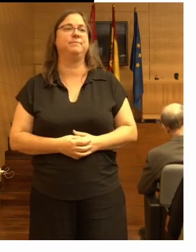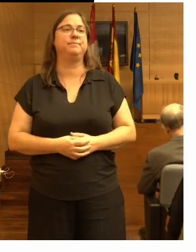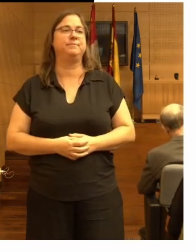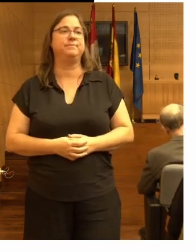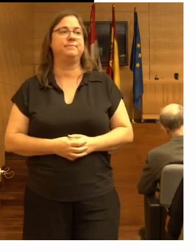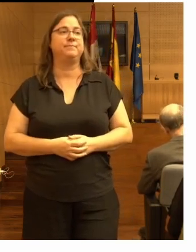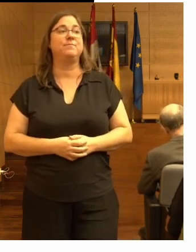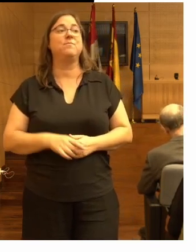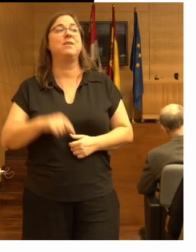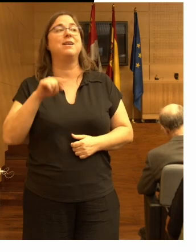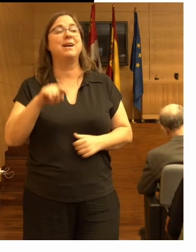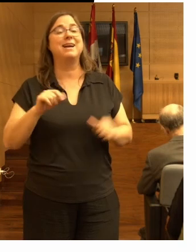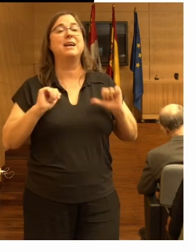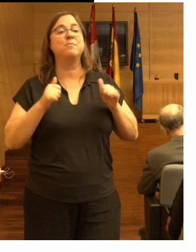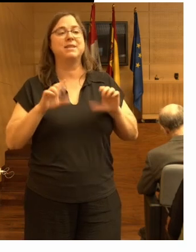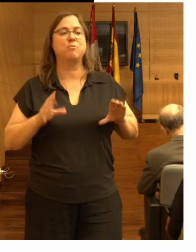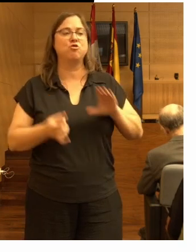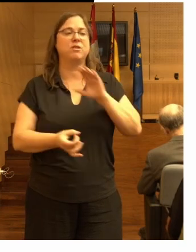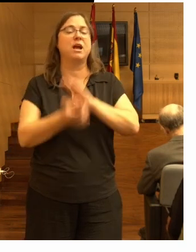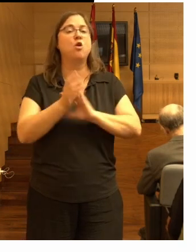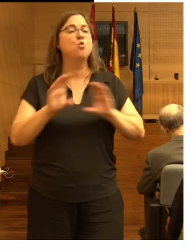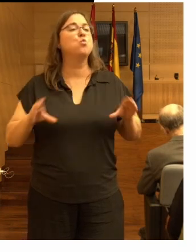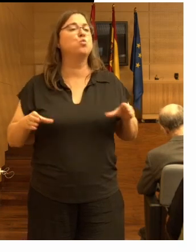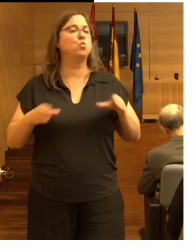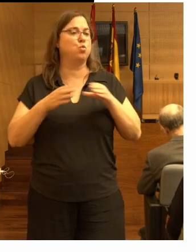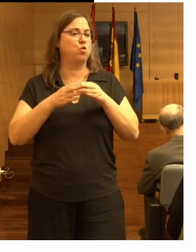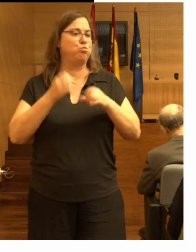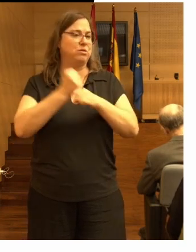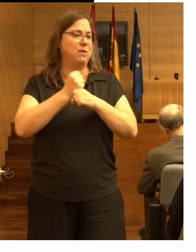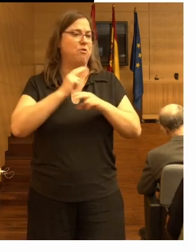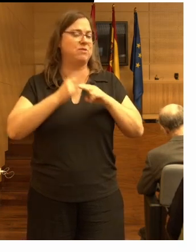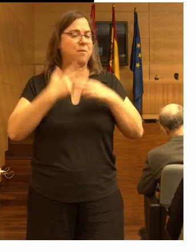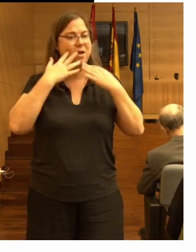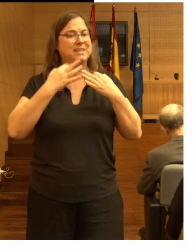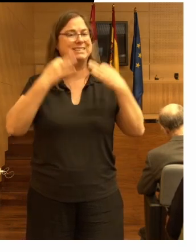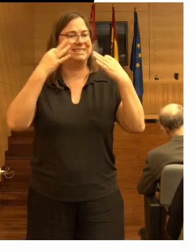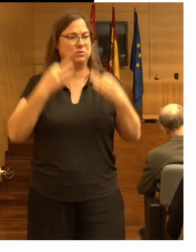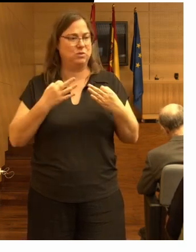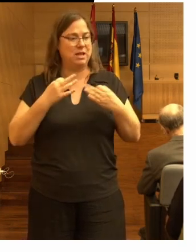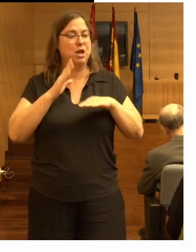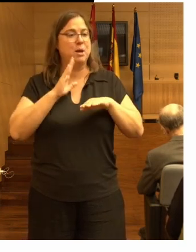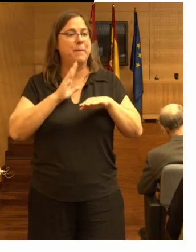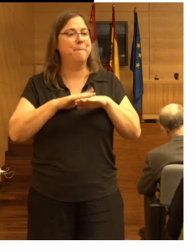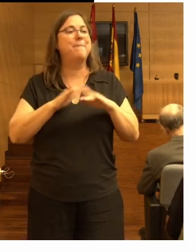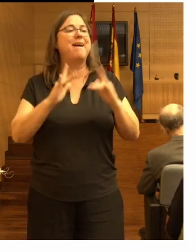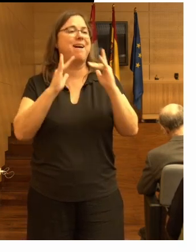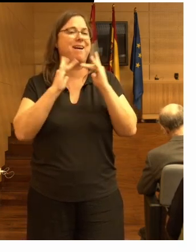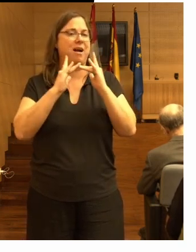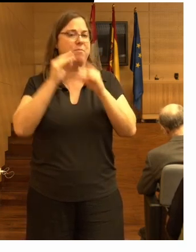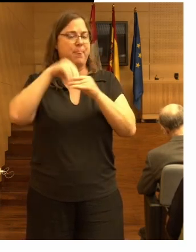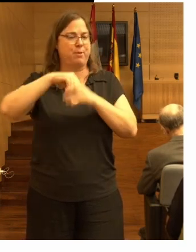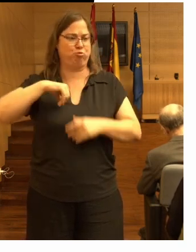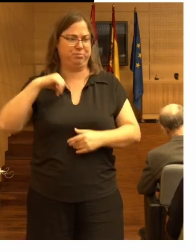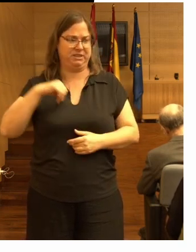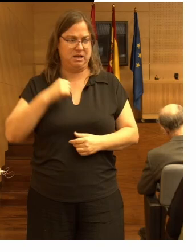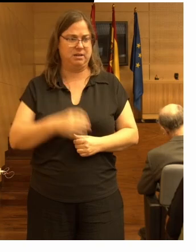ahí formamos el grupo de trabajo de seguridad para las camas hospitalarias